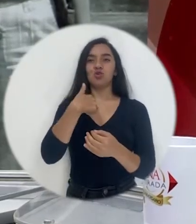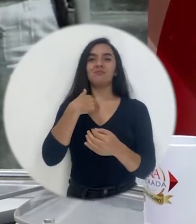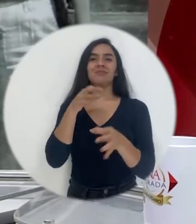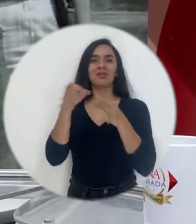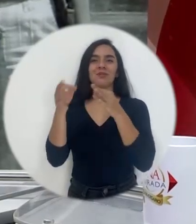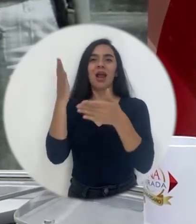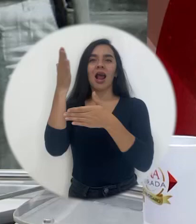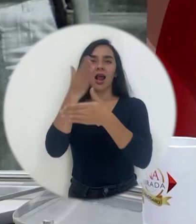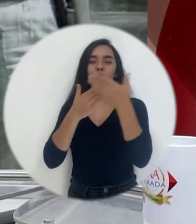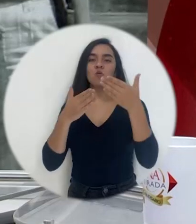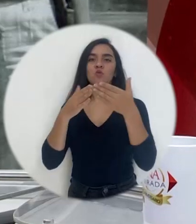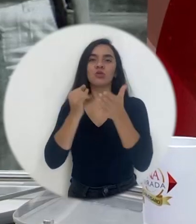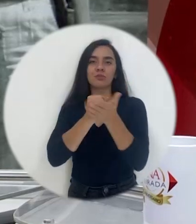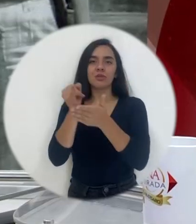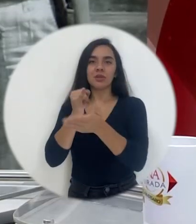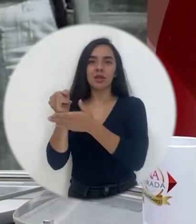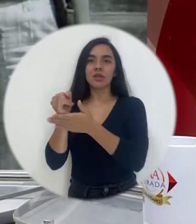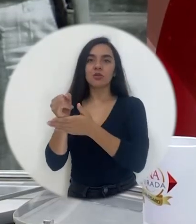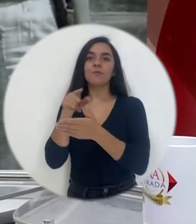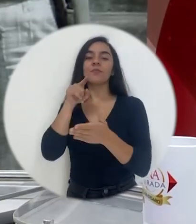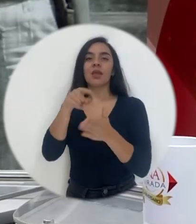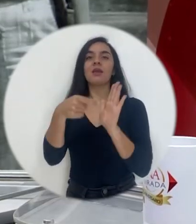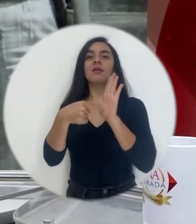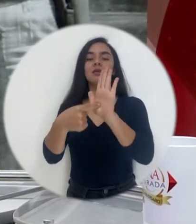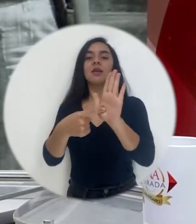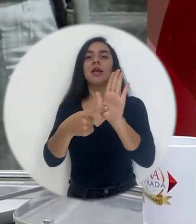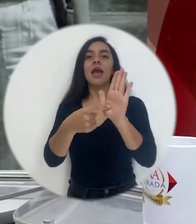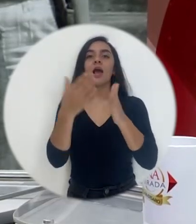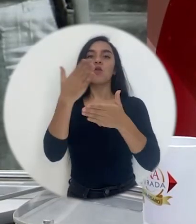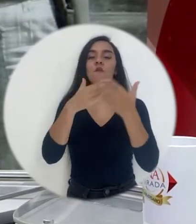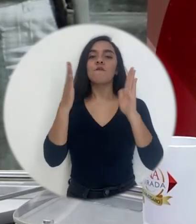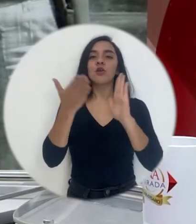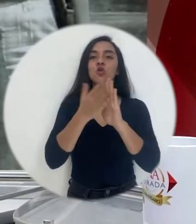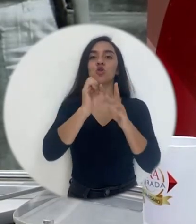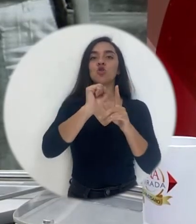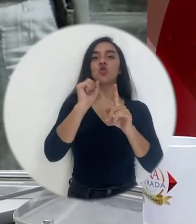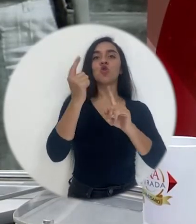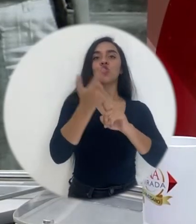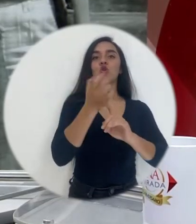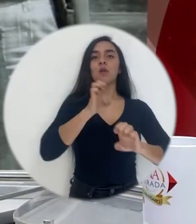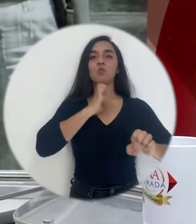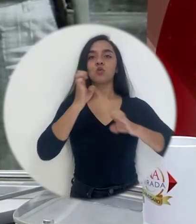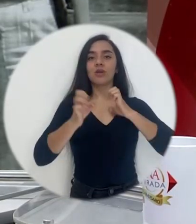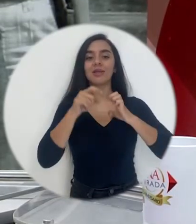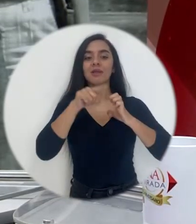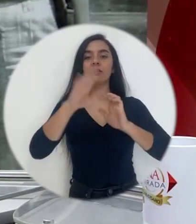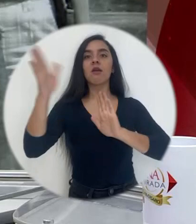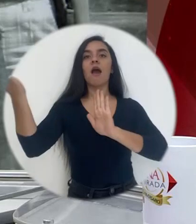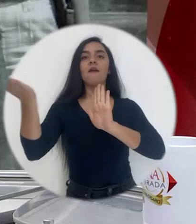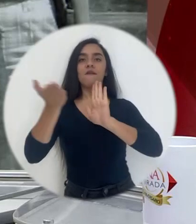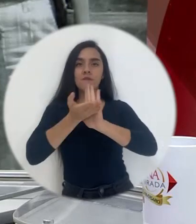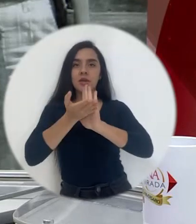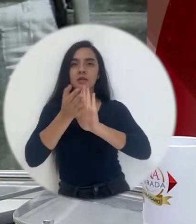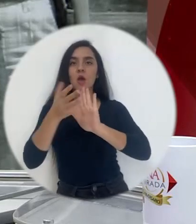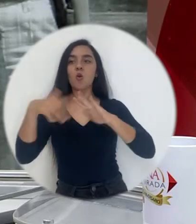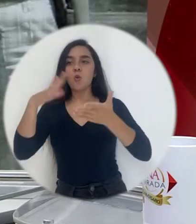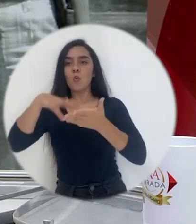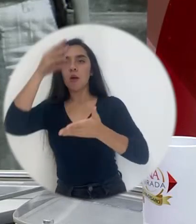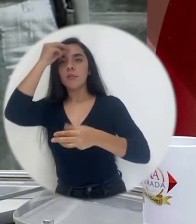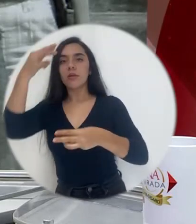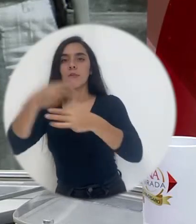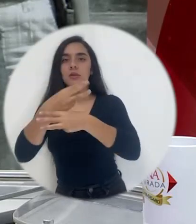estudios que yo mencioné también mencionan el tema de los factores socioemocionales que son considerados una barrera para el aprendizaje de la matemática